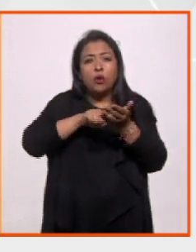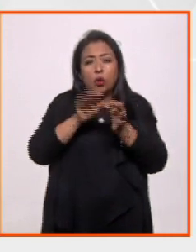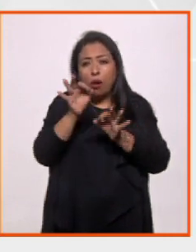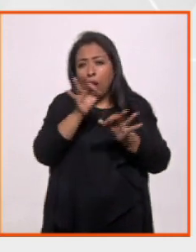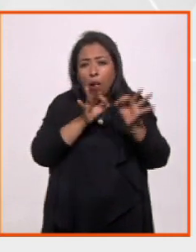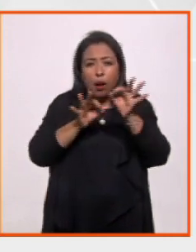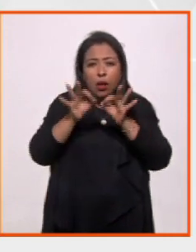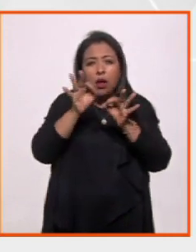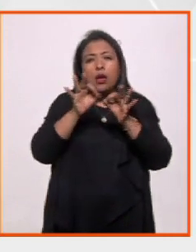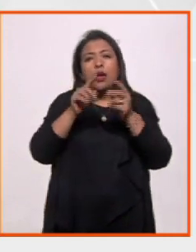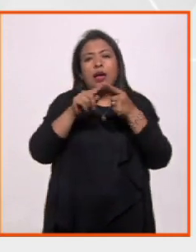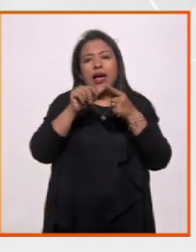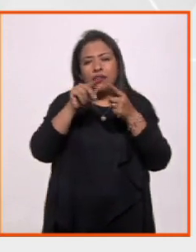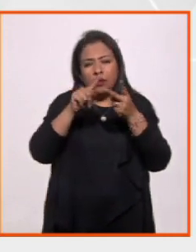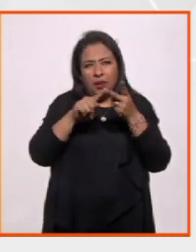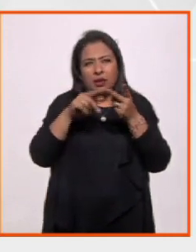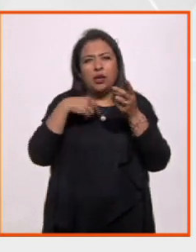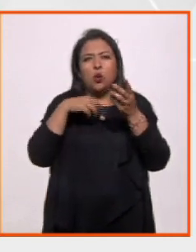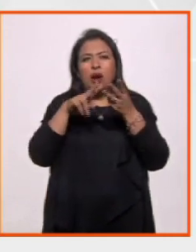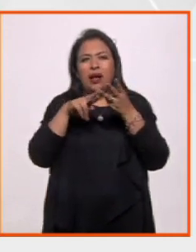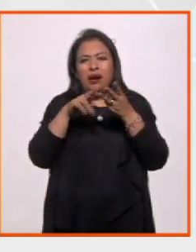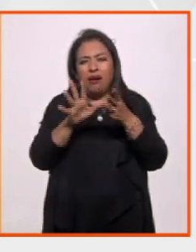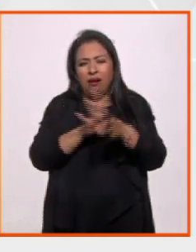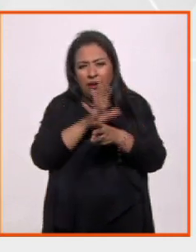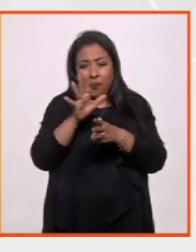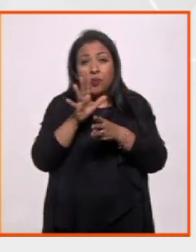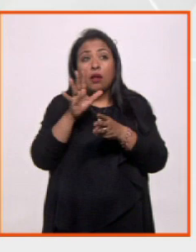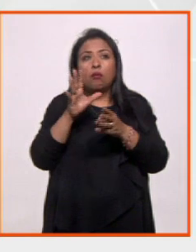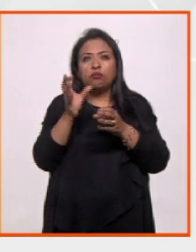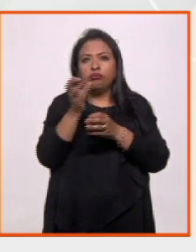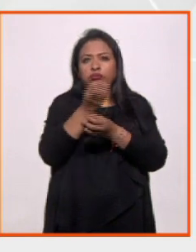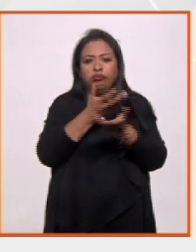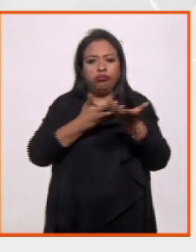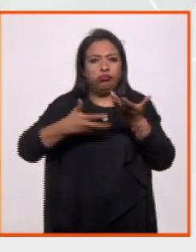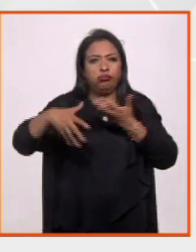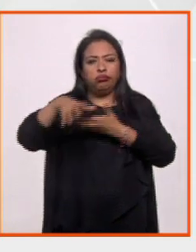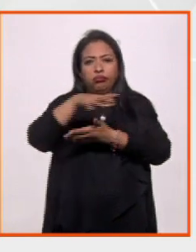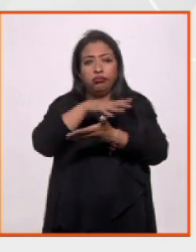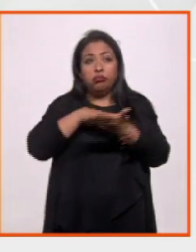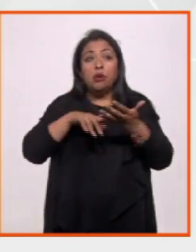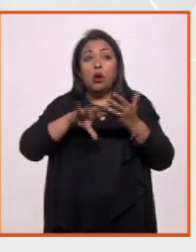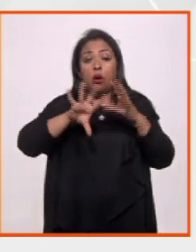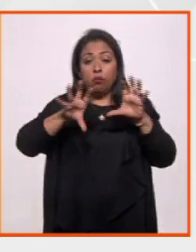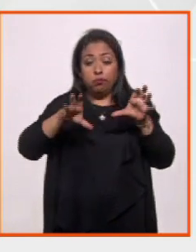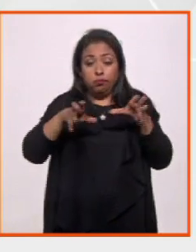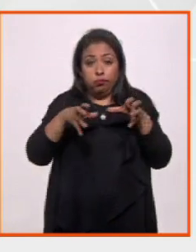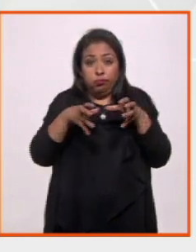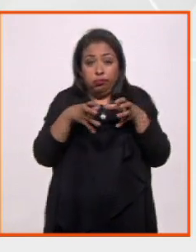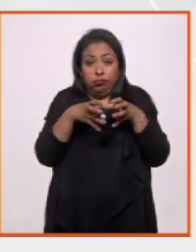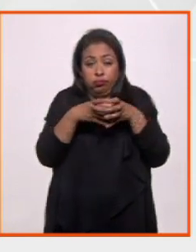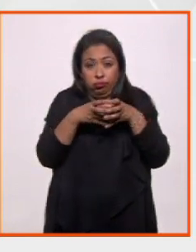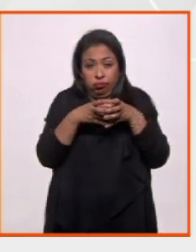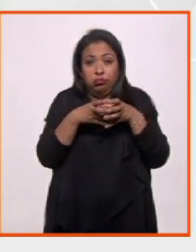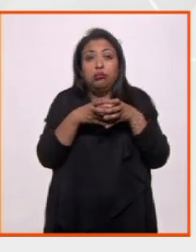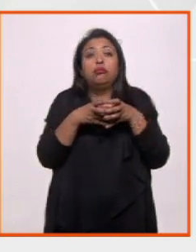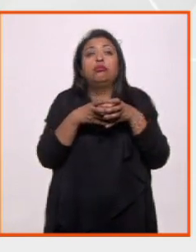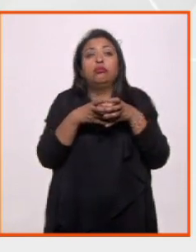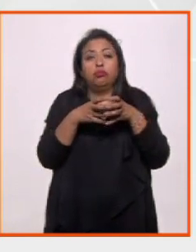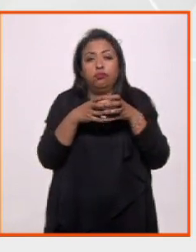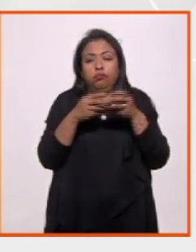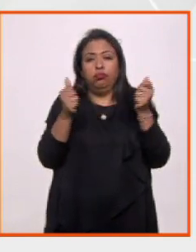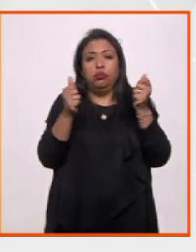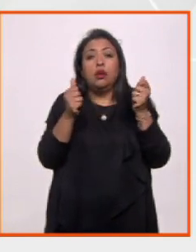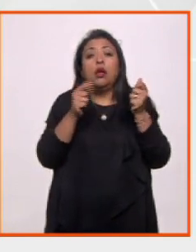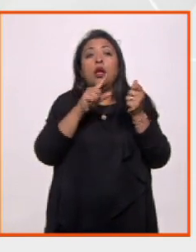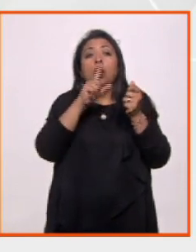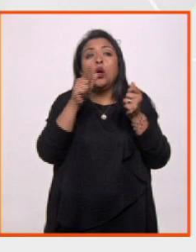partículas, antipartículas y radiación energética interactúan en equilibrio. Cuando la materia se encuentra con la antimateria se aniquila